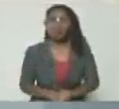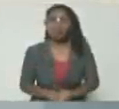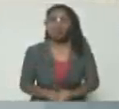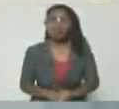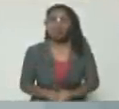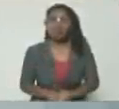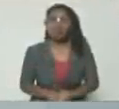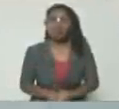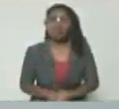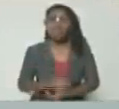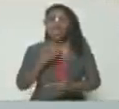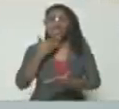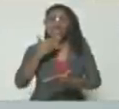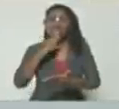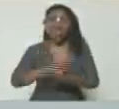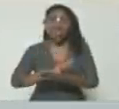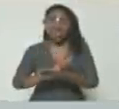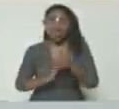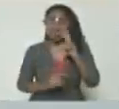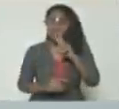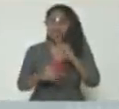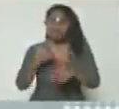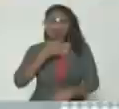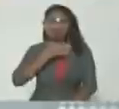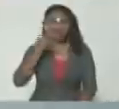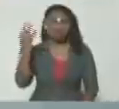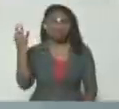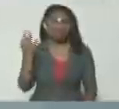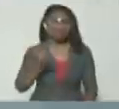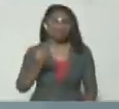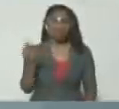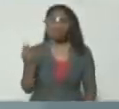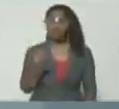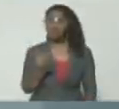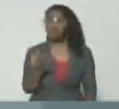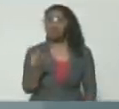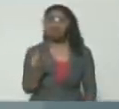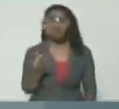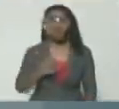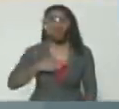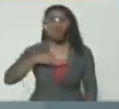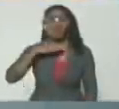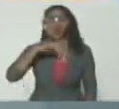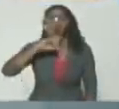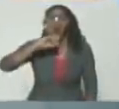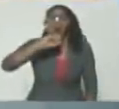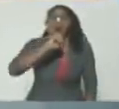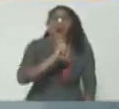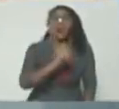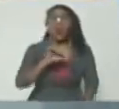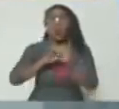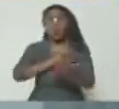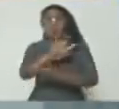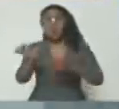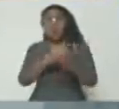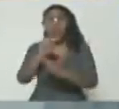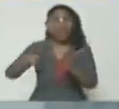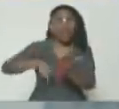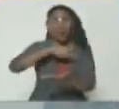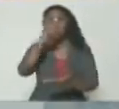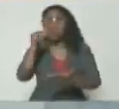Una carta verdaderamente llena de odios, de desastre nacional.